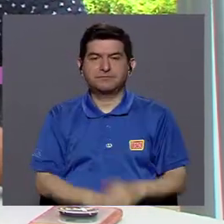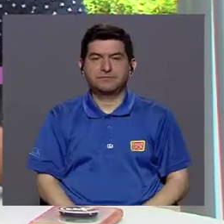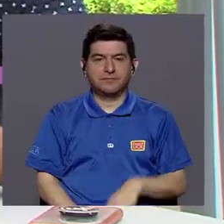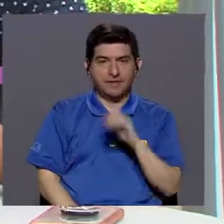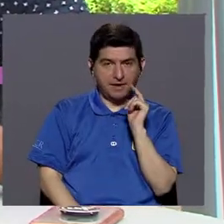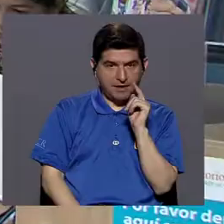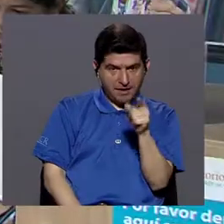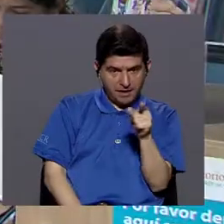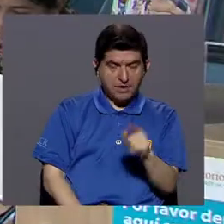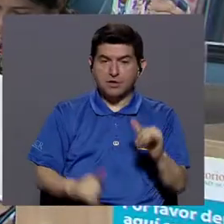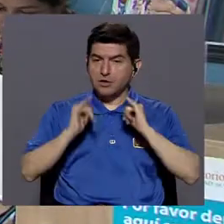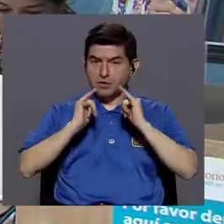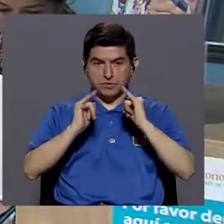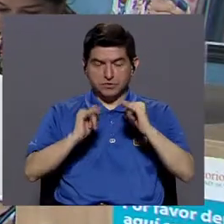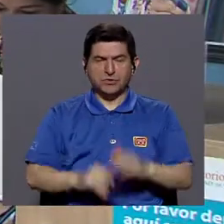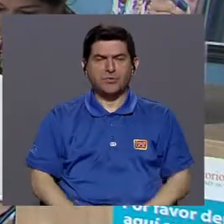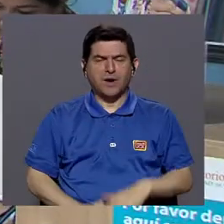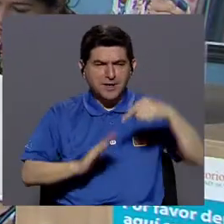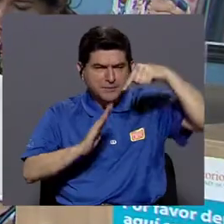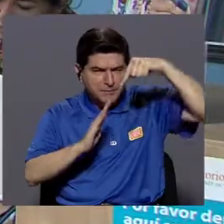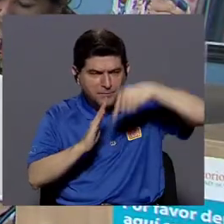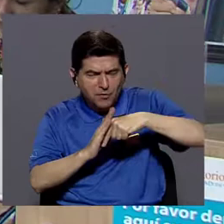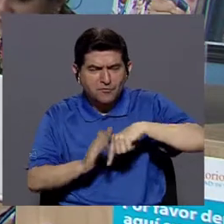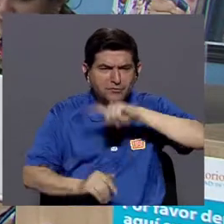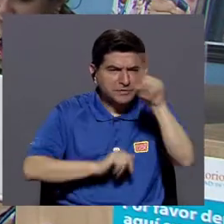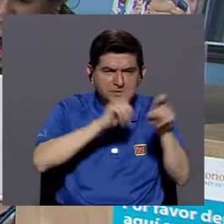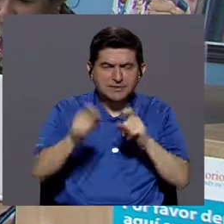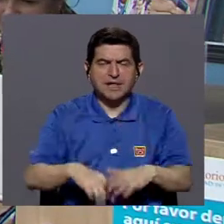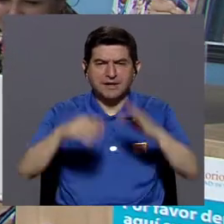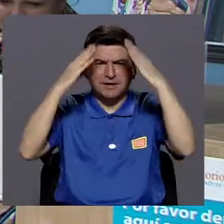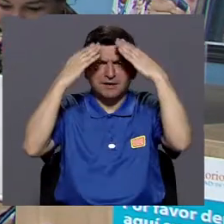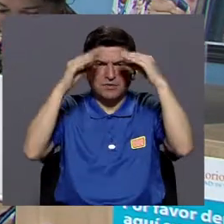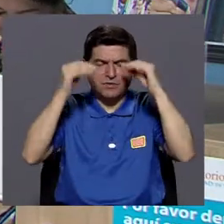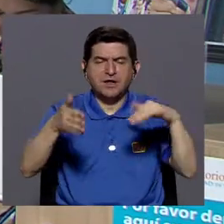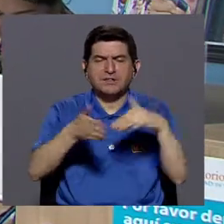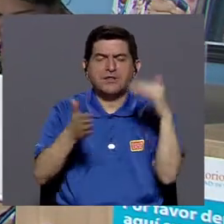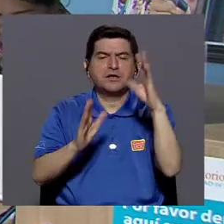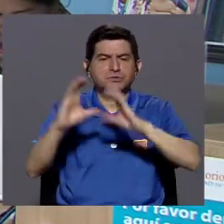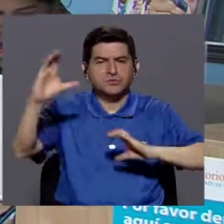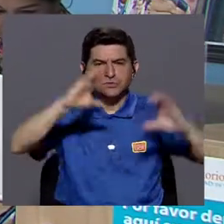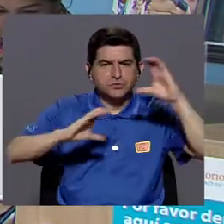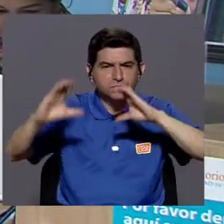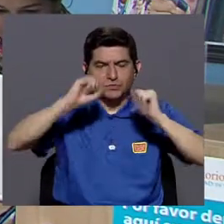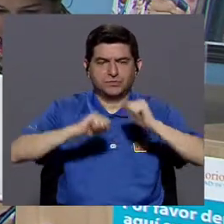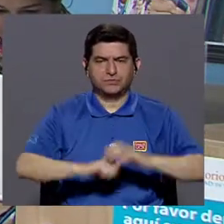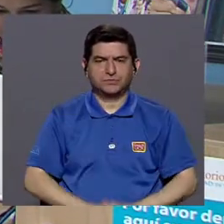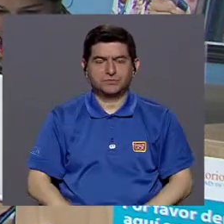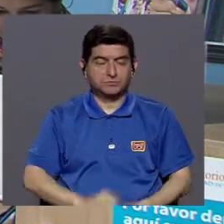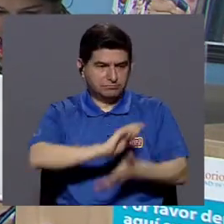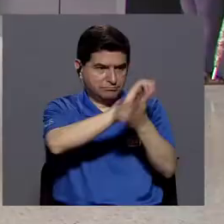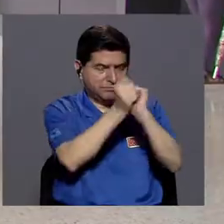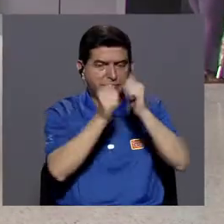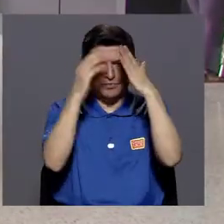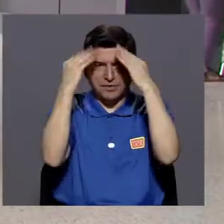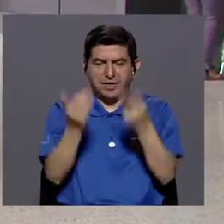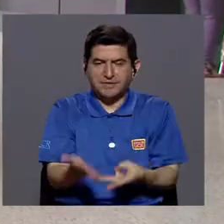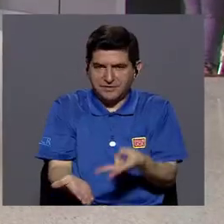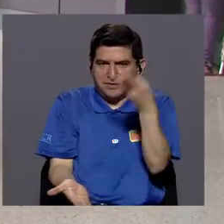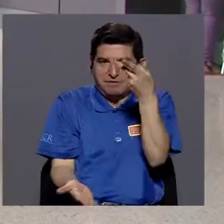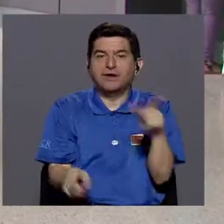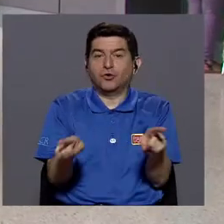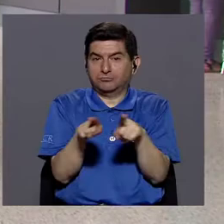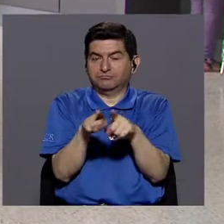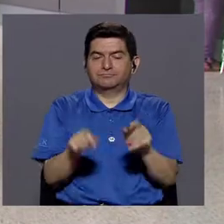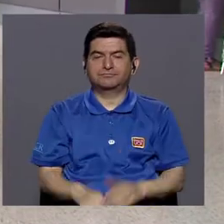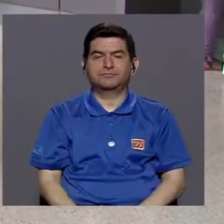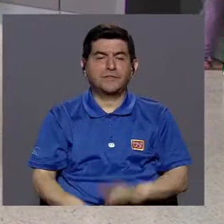igual, lo más incisiva que pueda con los datos obtenidos en estudios científicos, ¿verdad?, transformarlos en información valiosa, además,